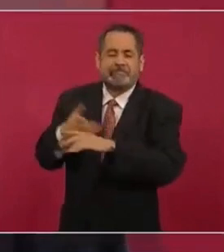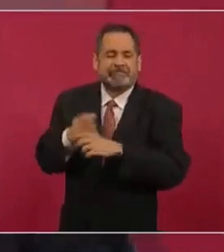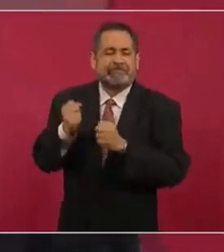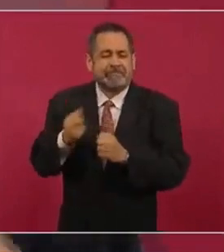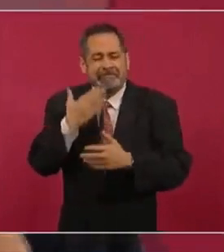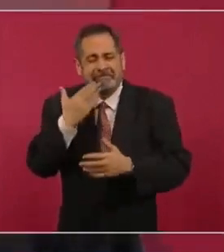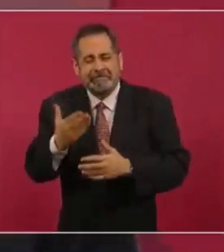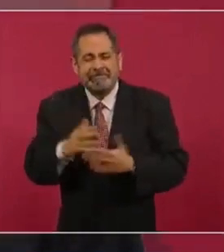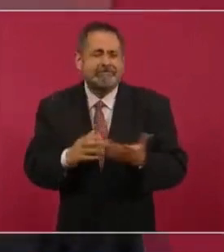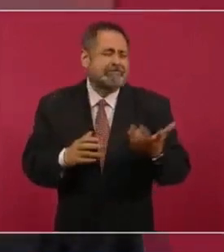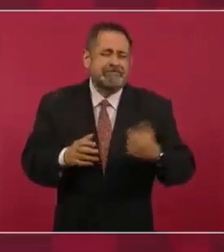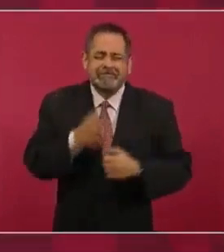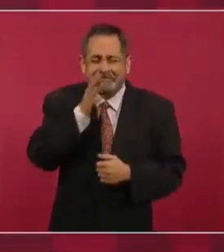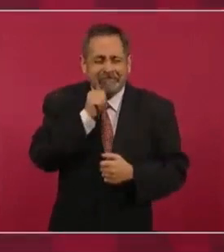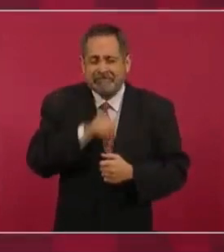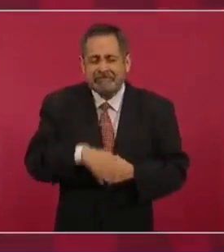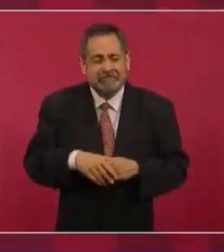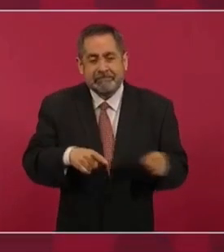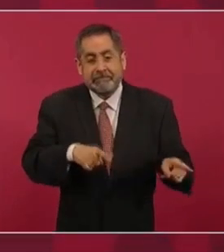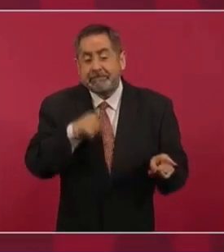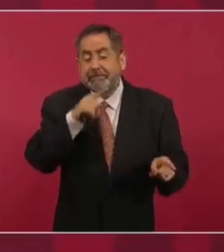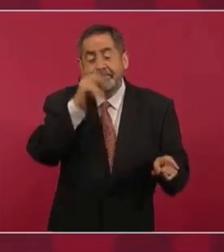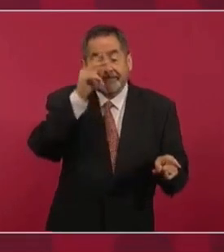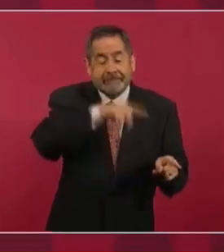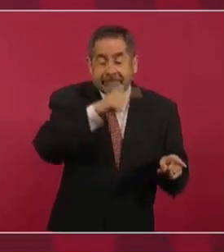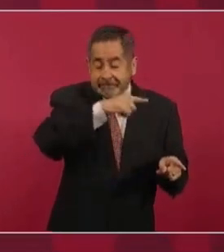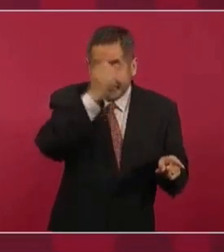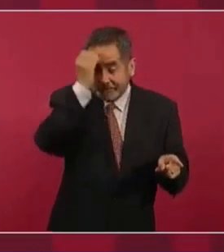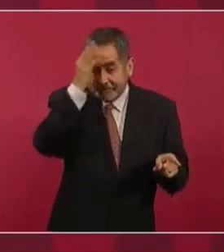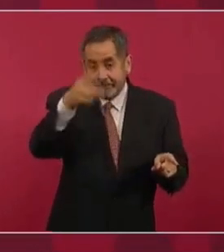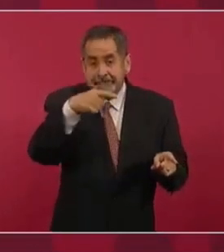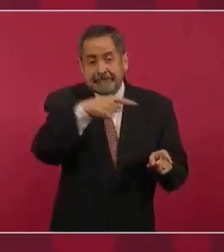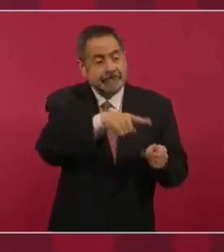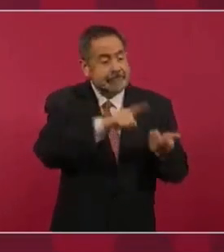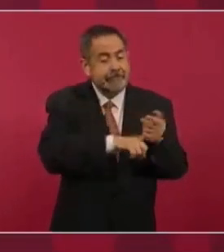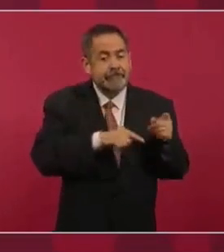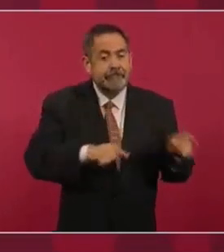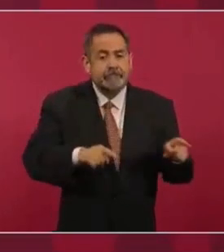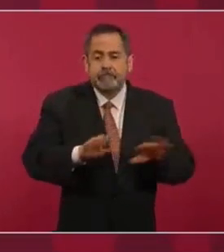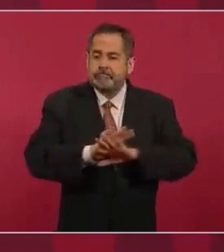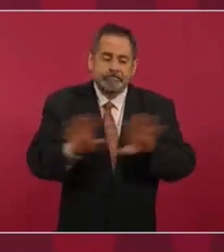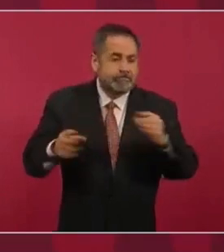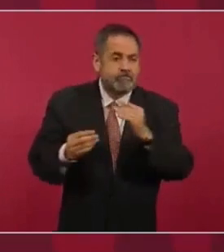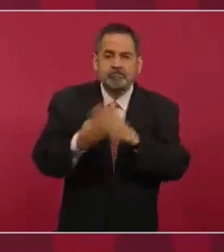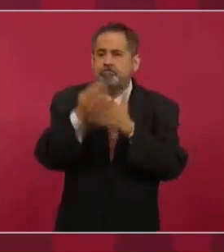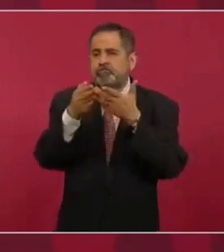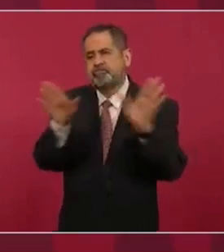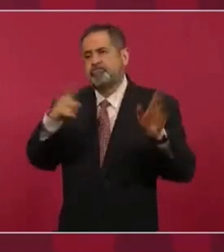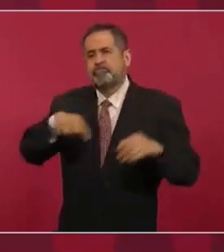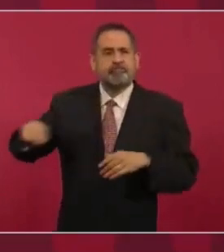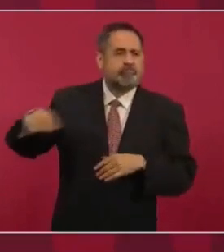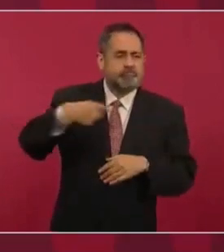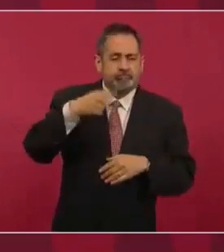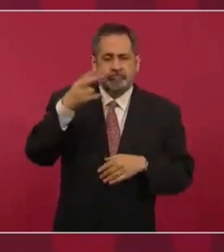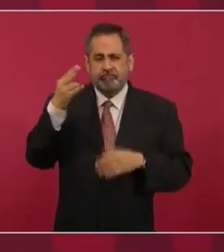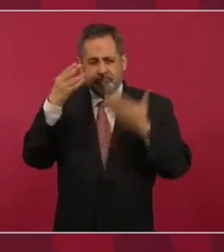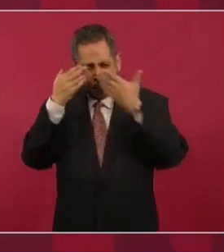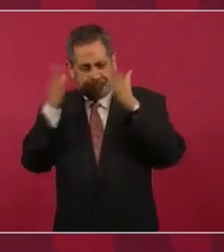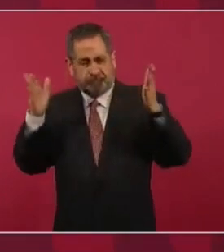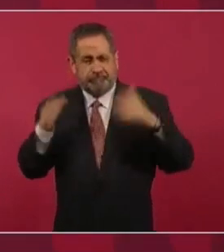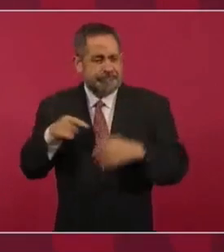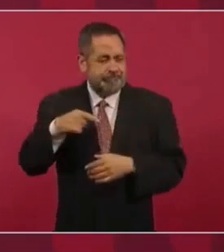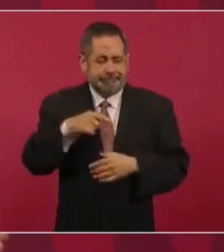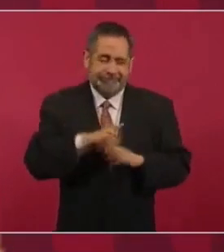Se les olvida de que ya hay una nueva realidad y, repito, no se pueden